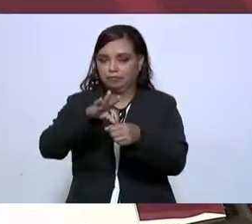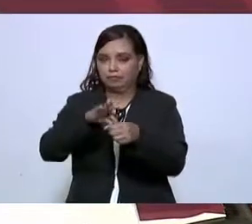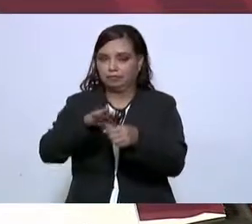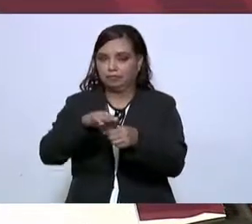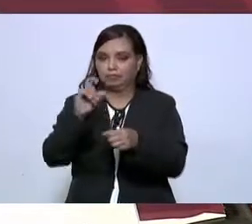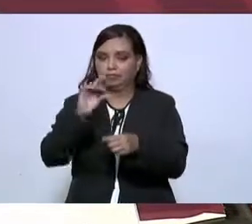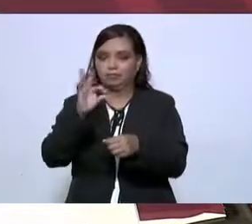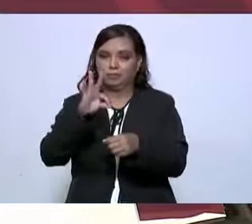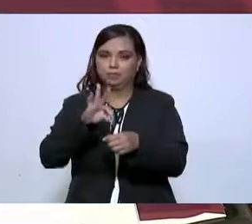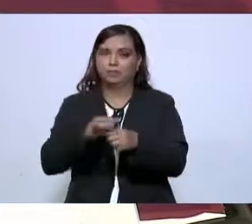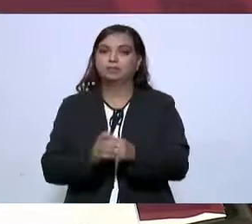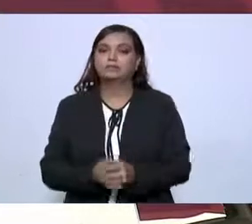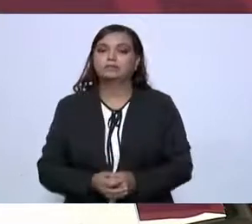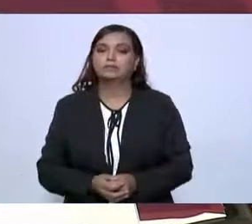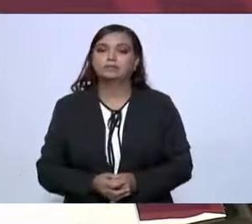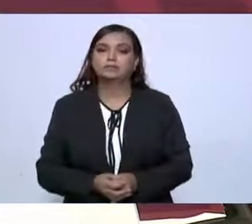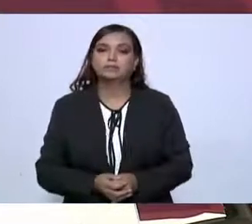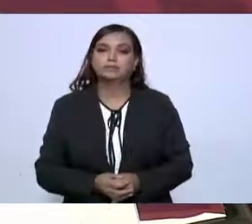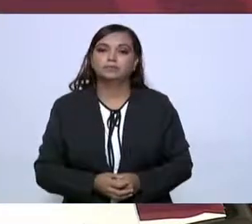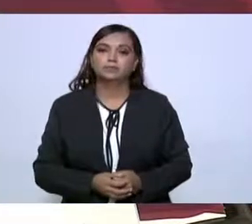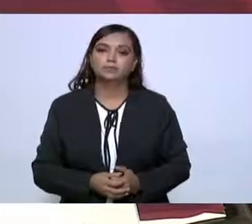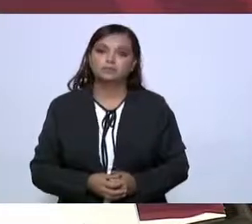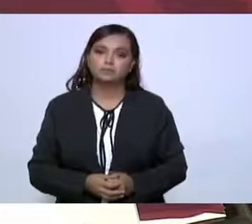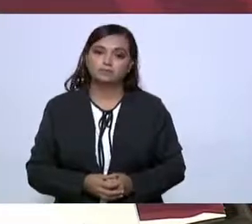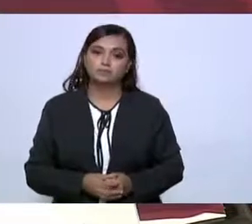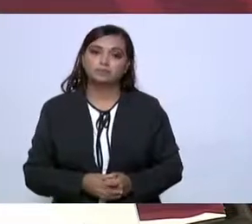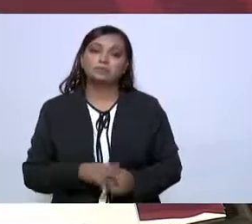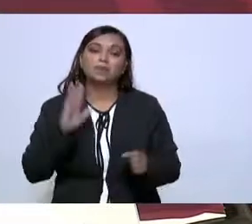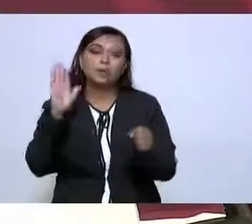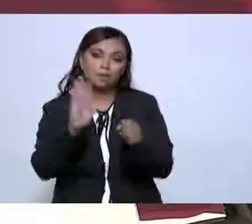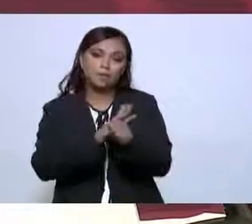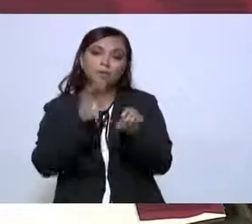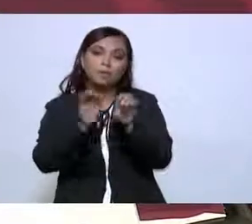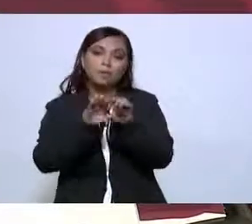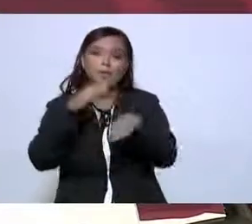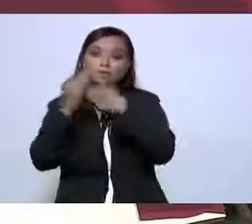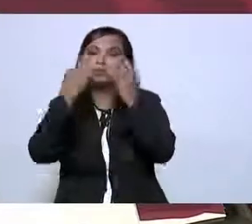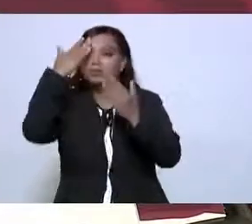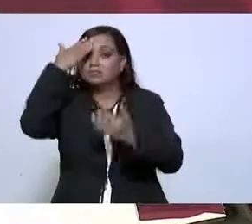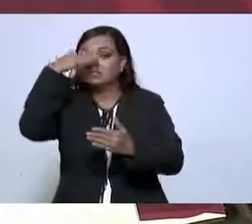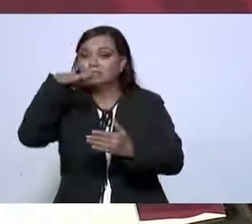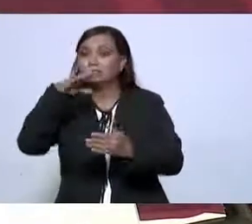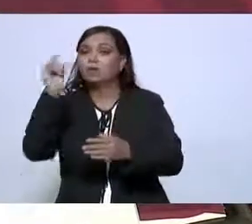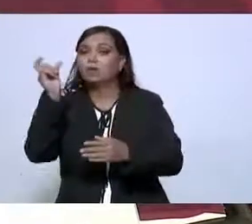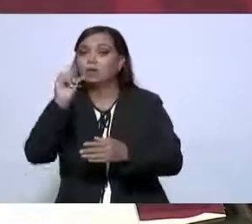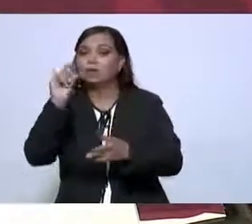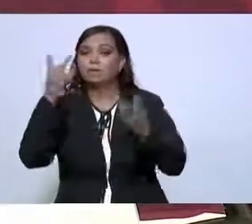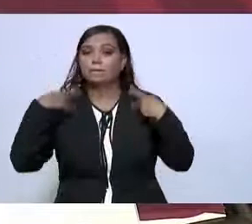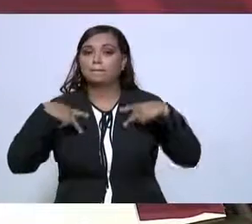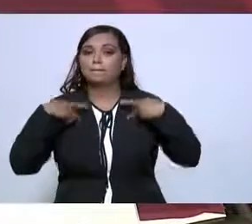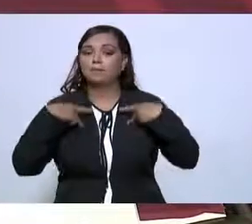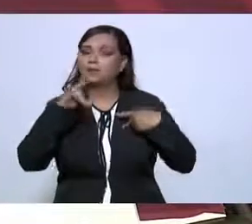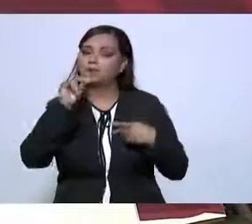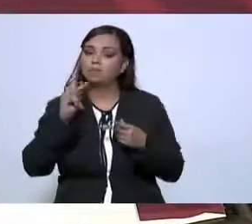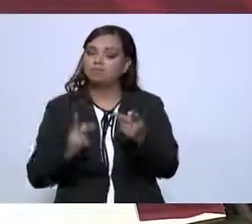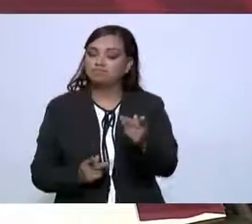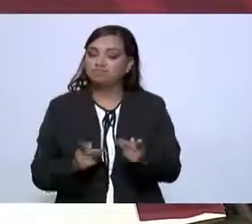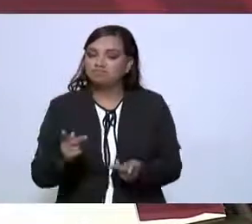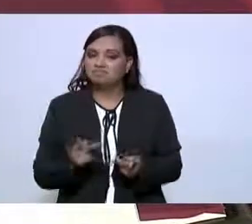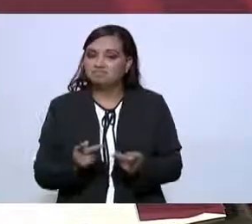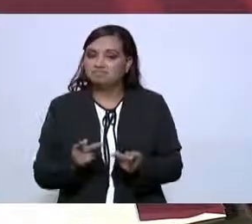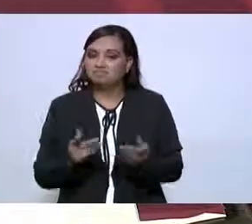elección, en el proceso electoral. Porque, como todos sabemos, cuando la gente no participa,